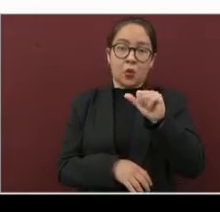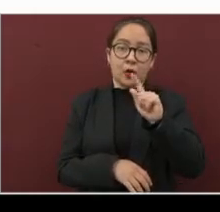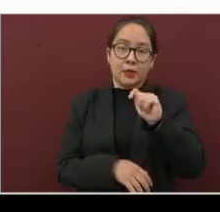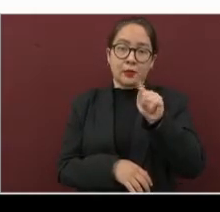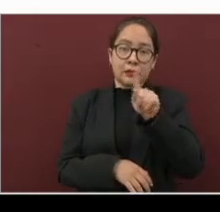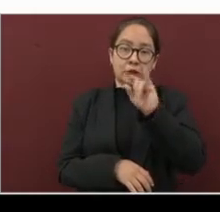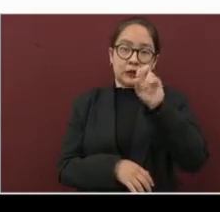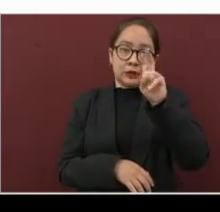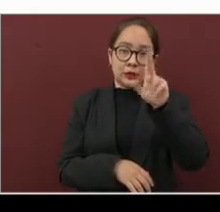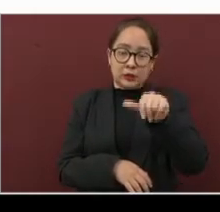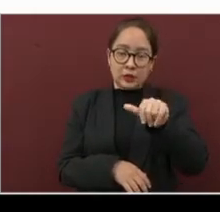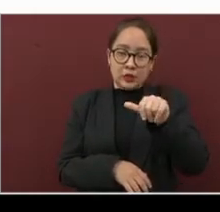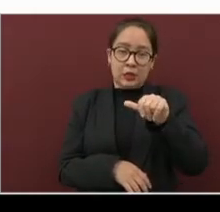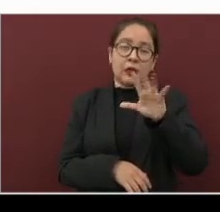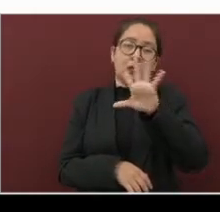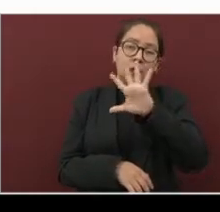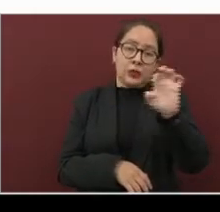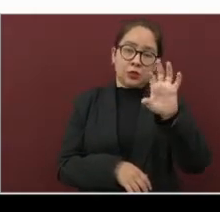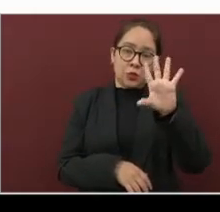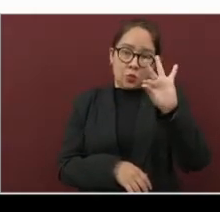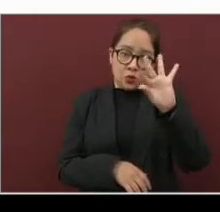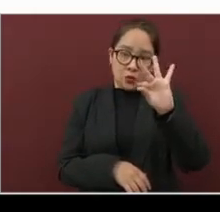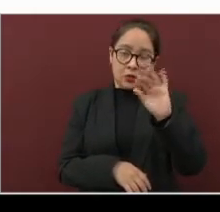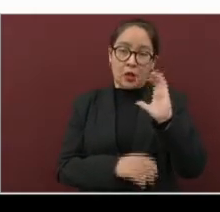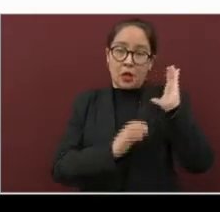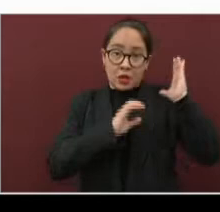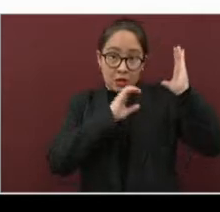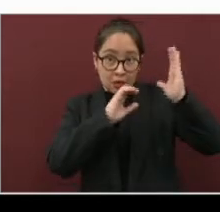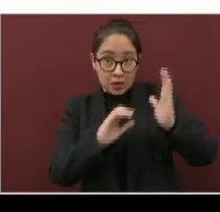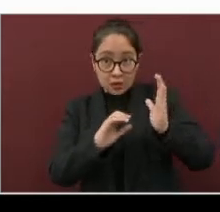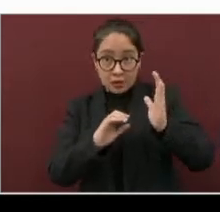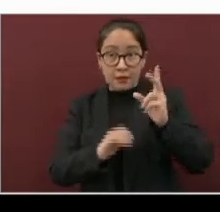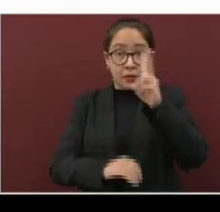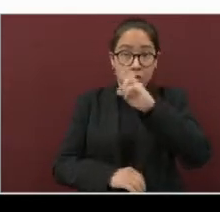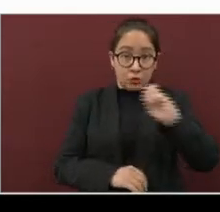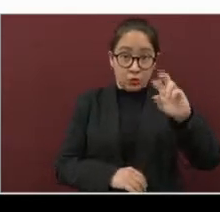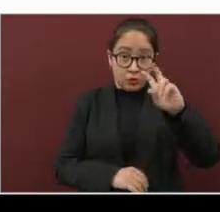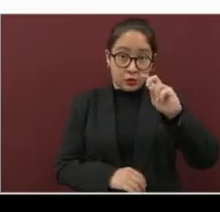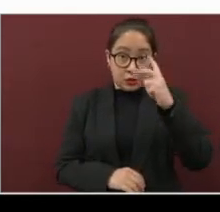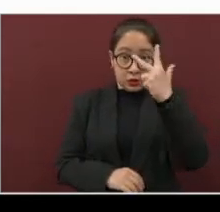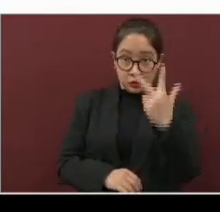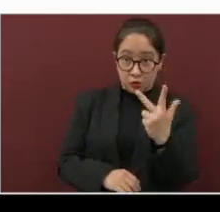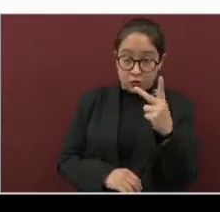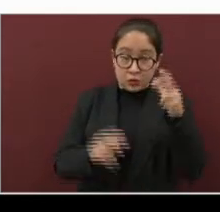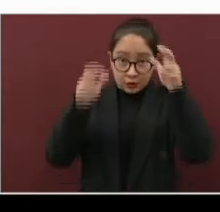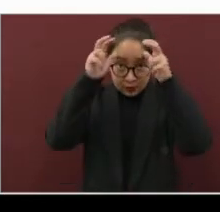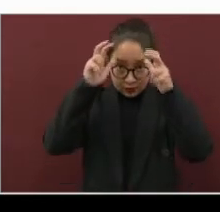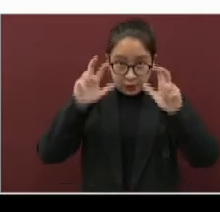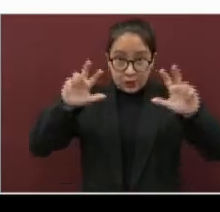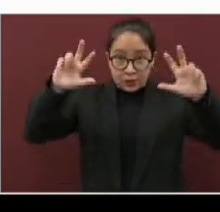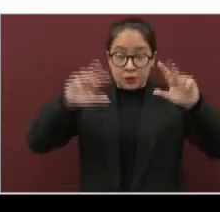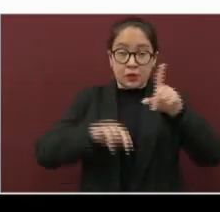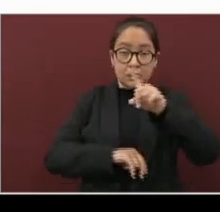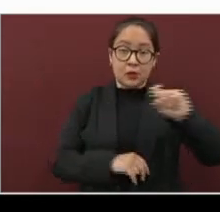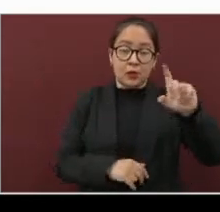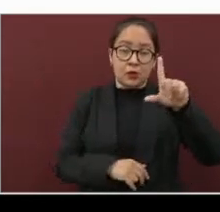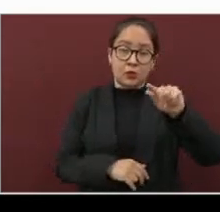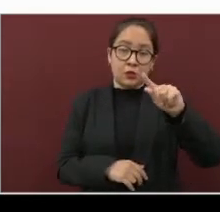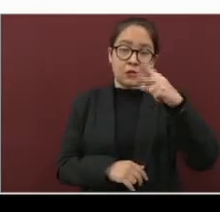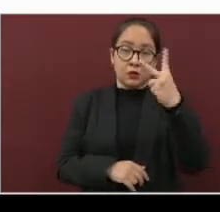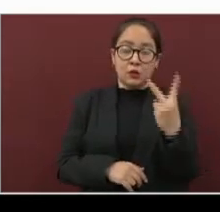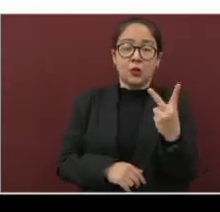540. Ahora, Álamo, Temapache, 238. Misantla, 172.